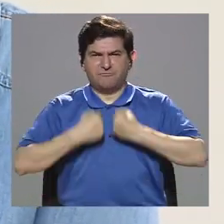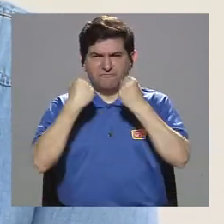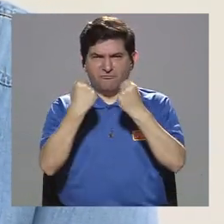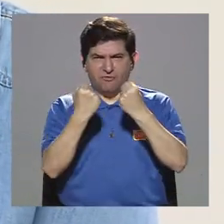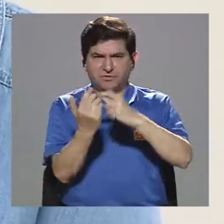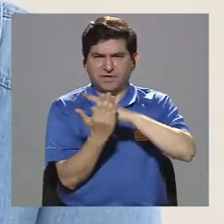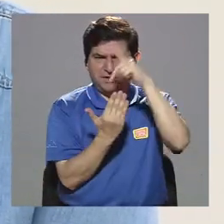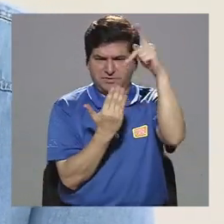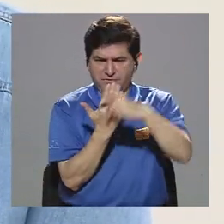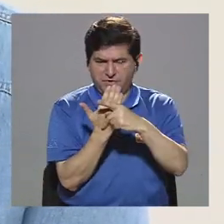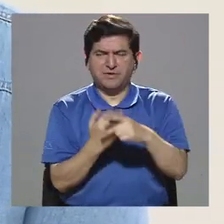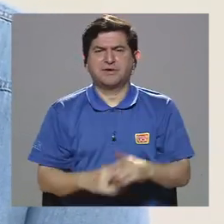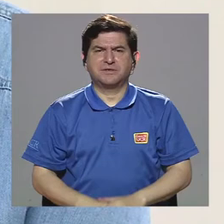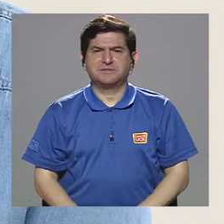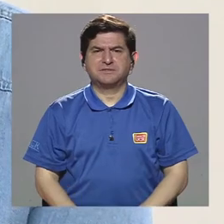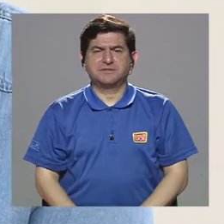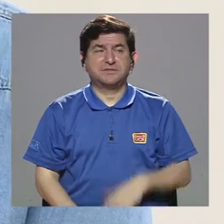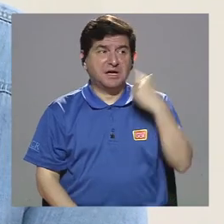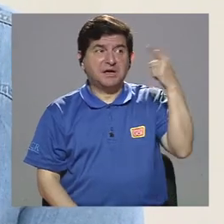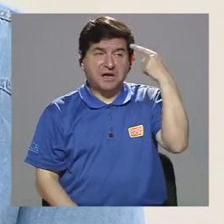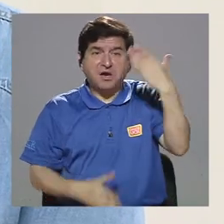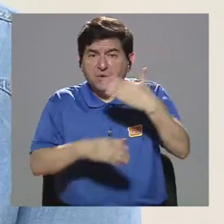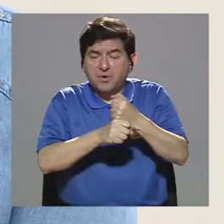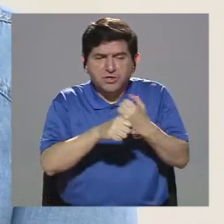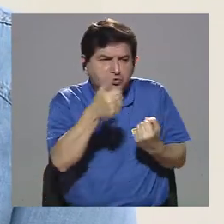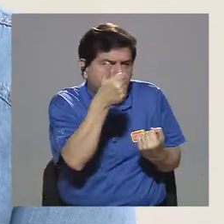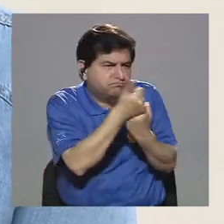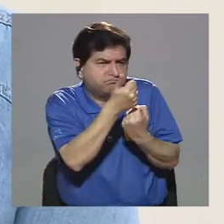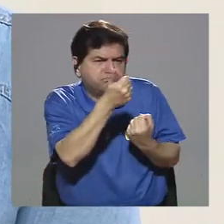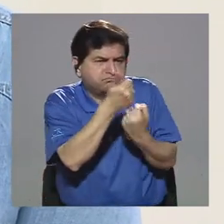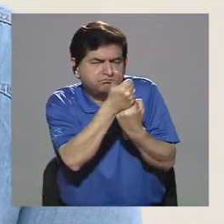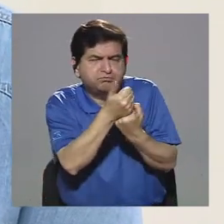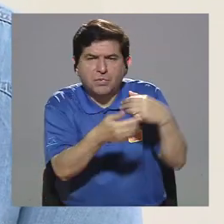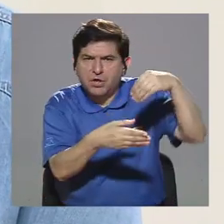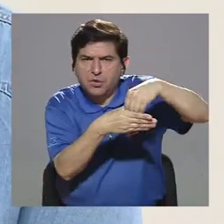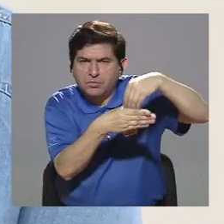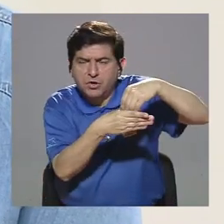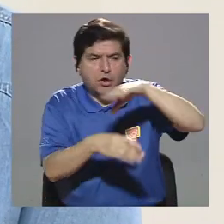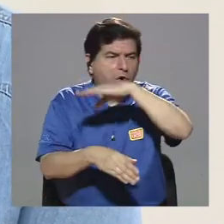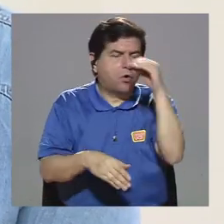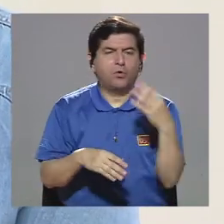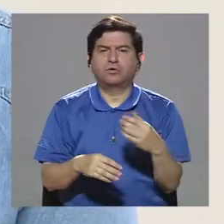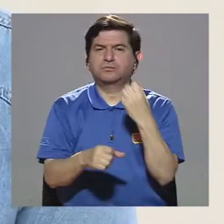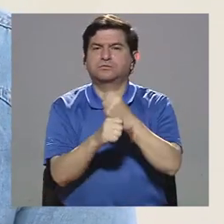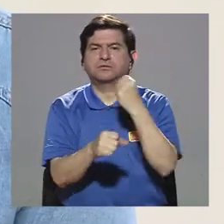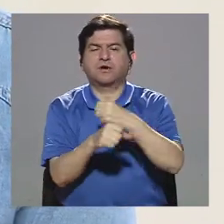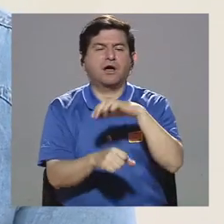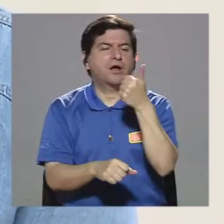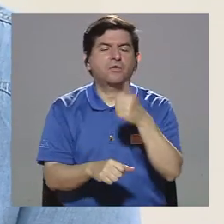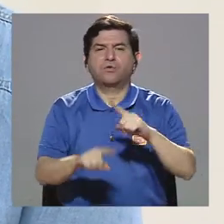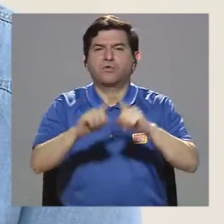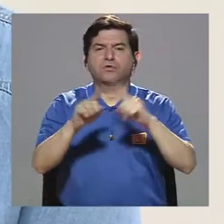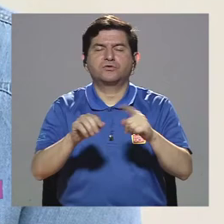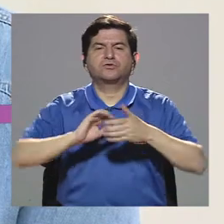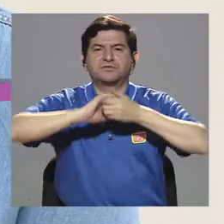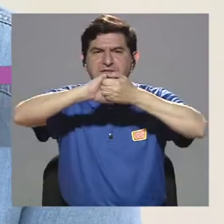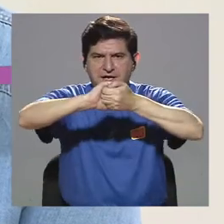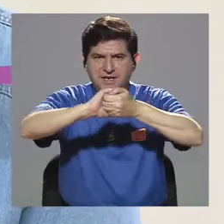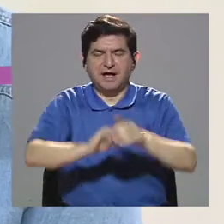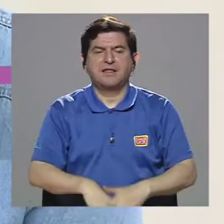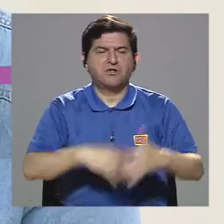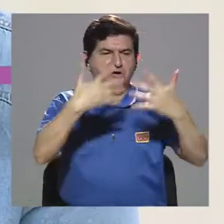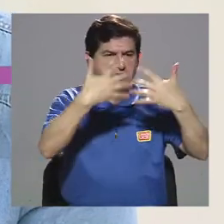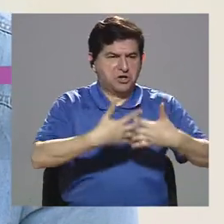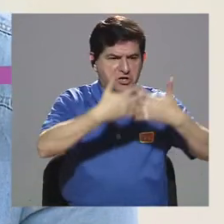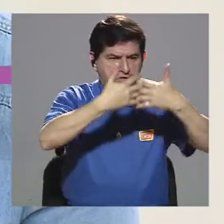programa en el Estado lo que hacemos es reforzarles y ponerles un componente o bien trabajamos con otros actores y aliados por ejemplo industria,